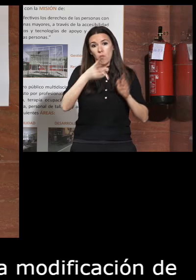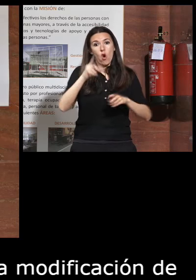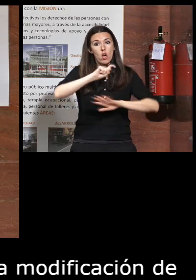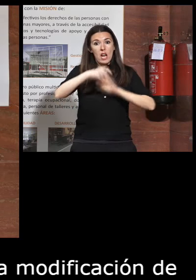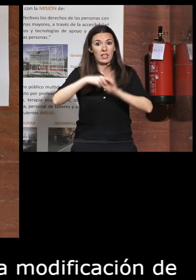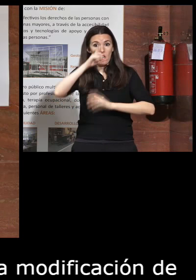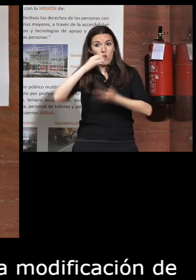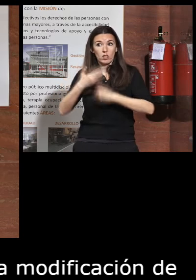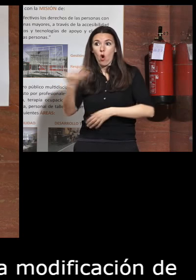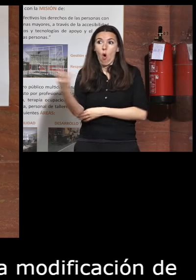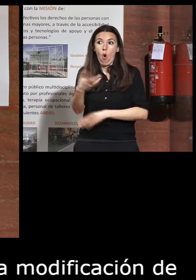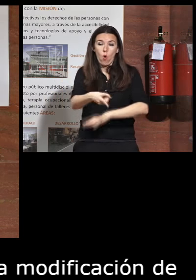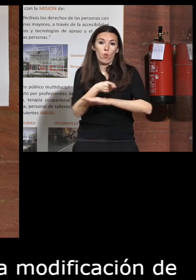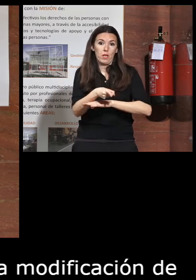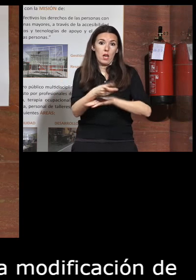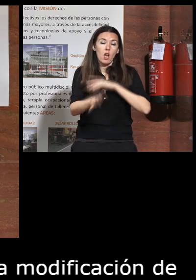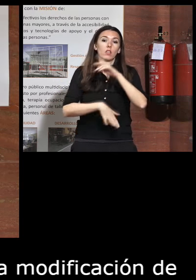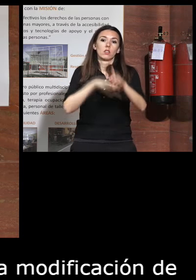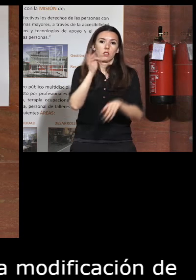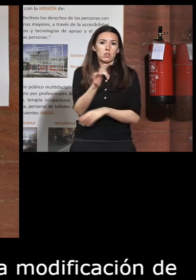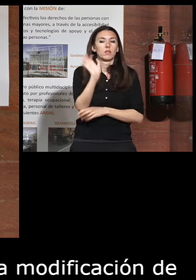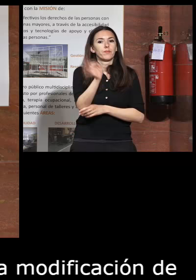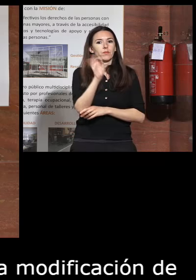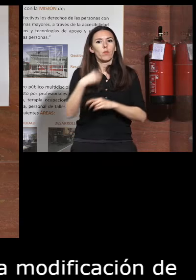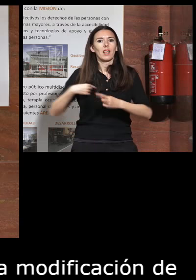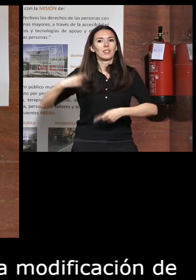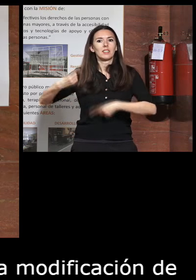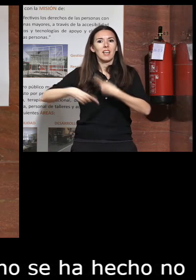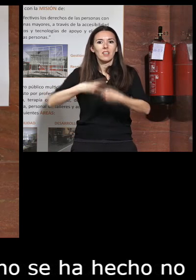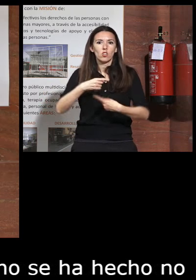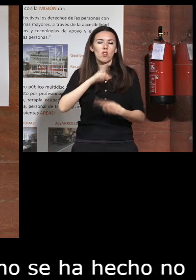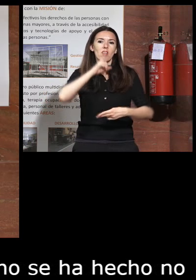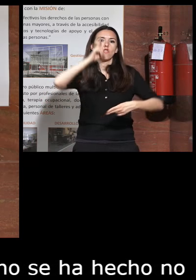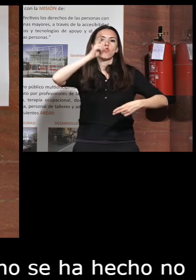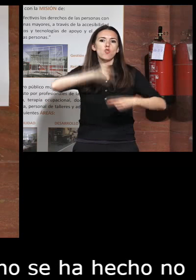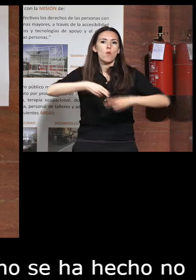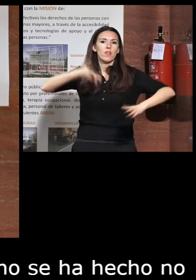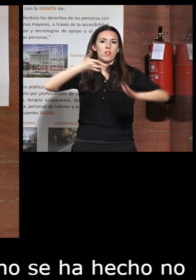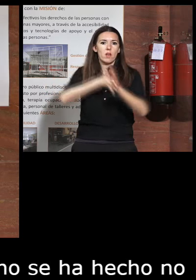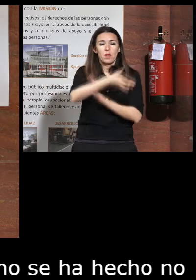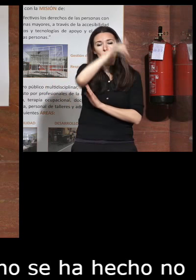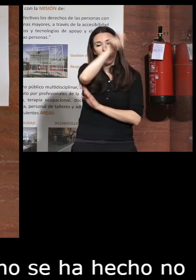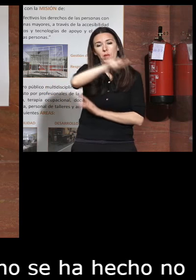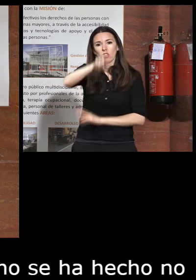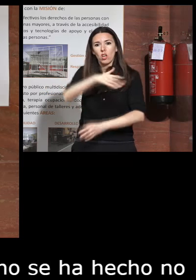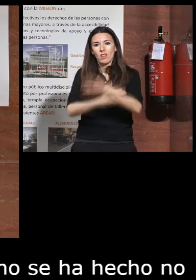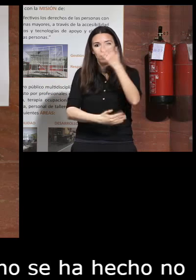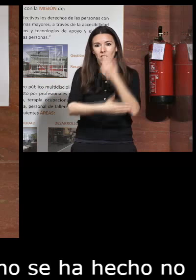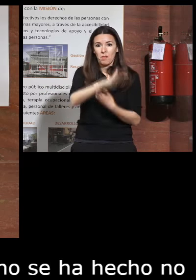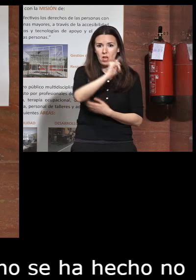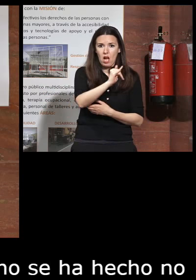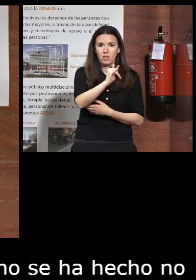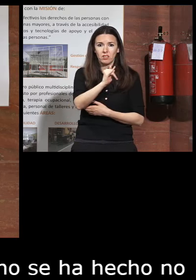legislación anterior y efectivamente la trayectoria de nomenclatura de denominación a las personas con discapacidad